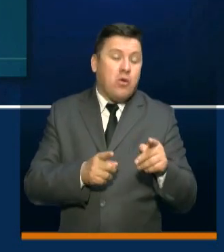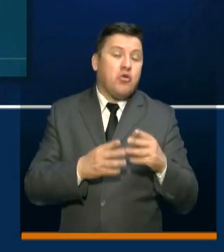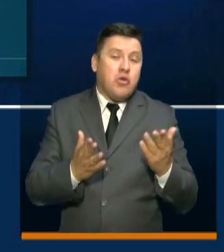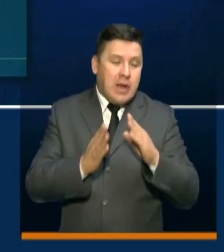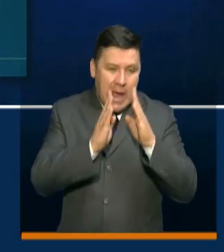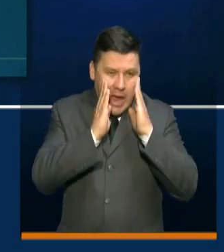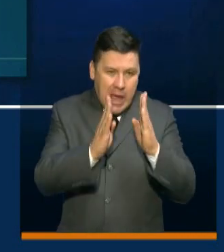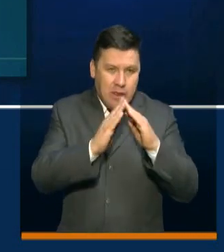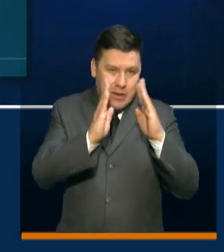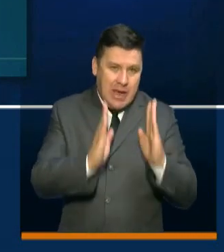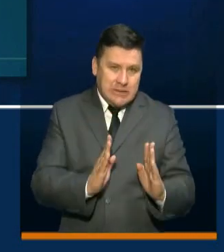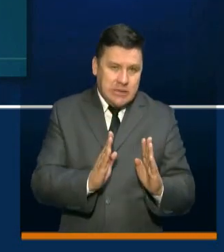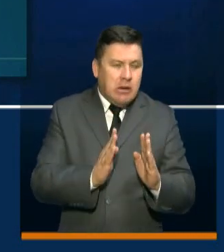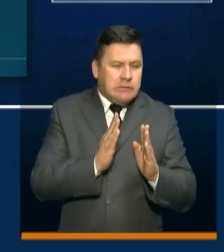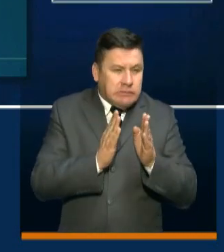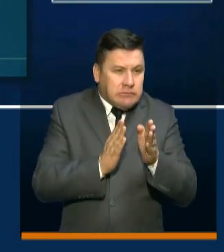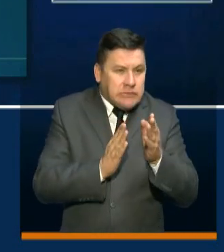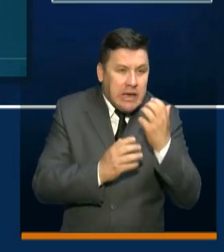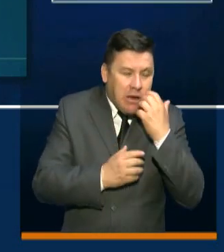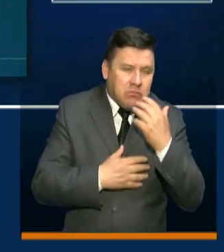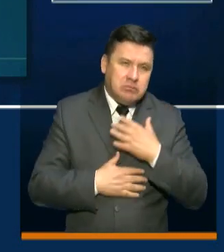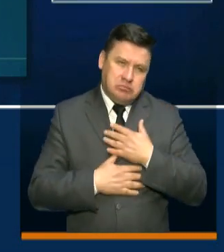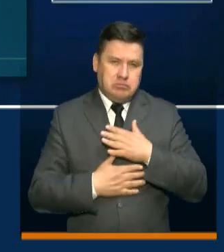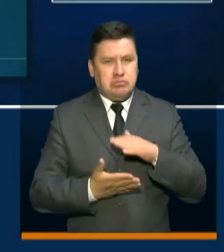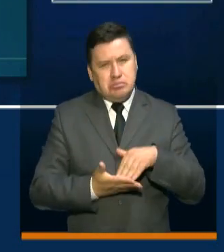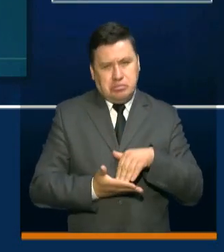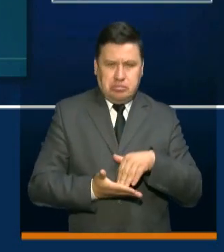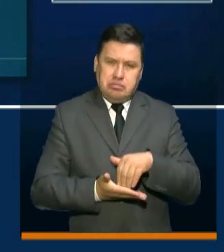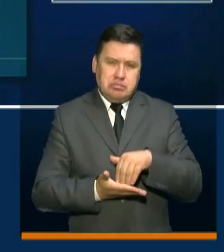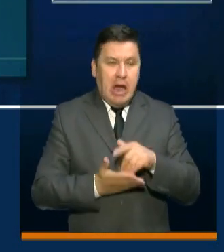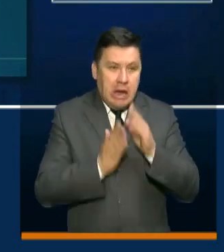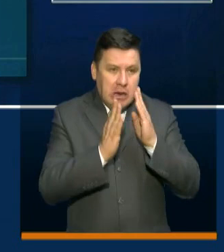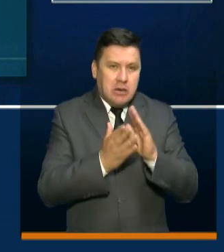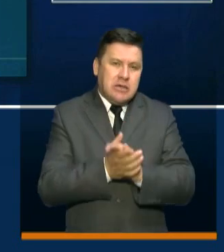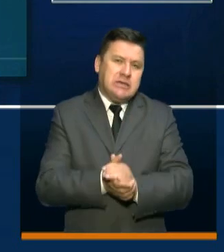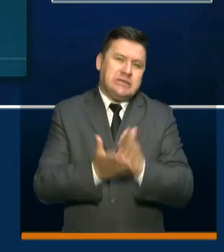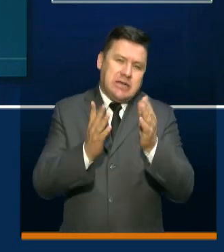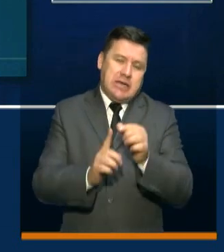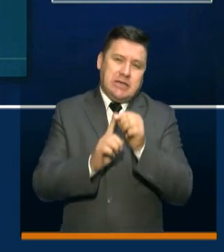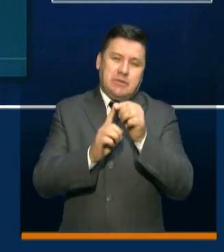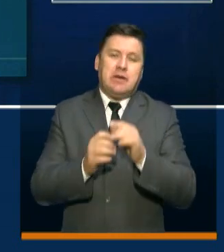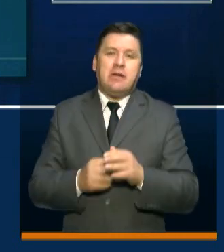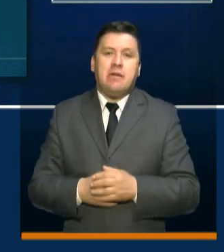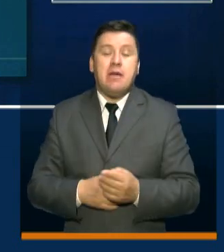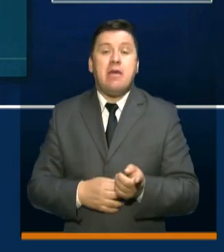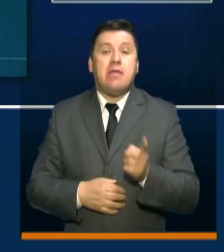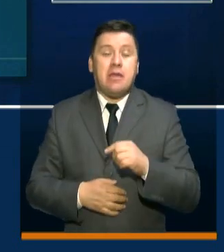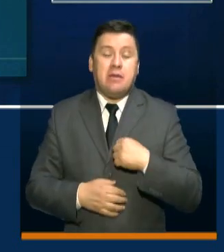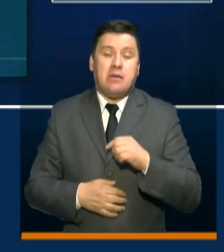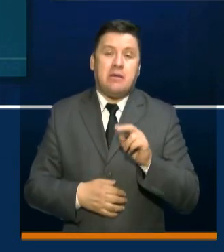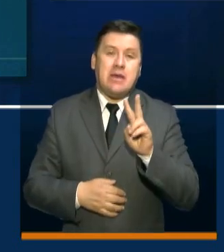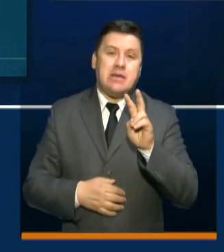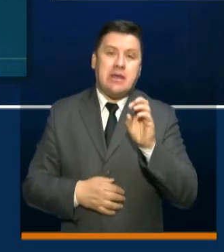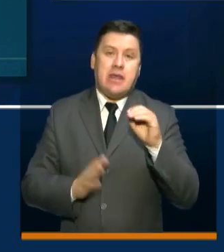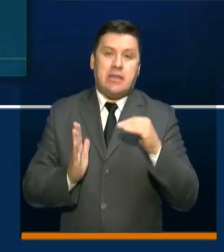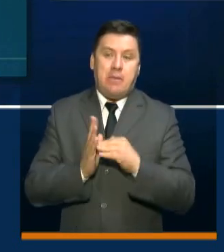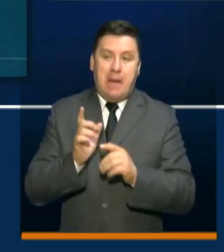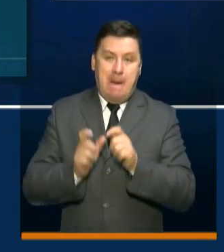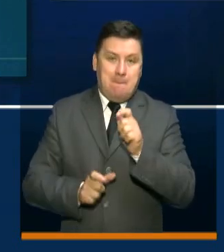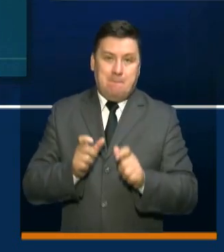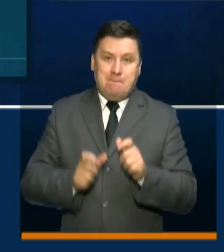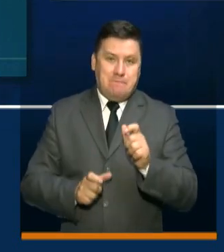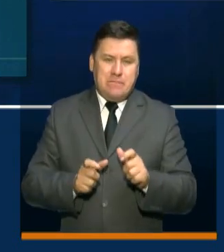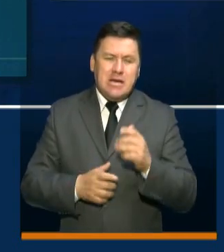atendidos en sus casas. A ellos también un saludo especial. Tenemos más de 70.000 personas,